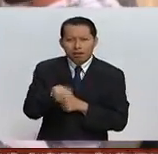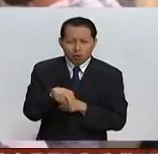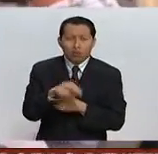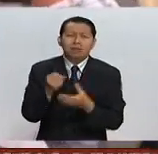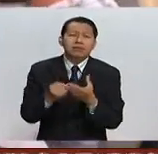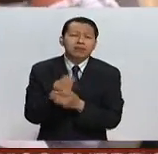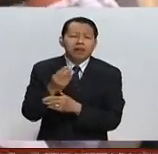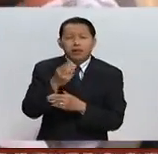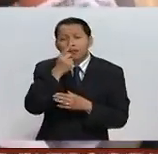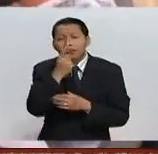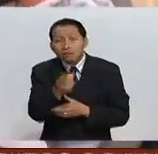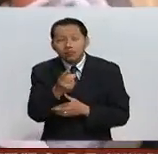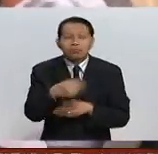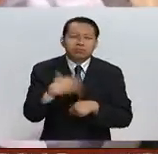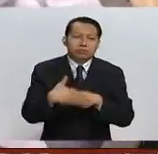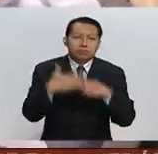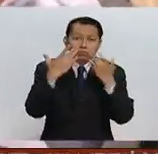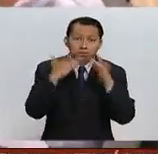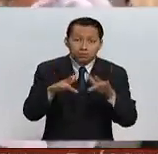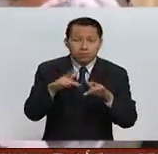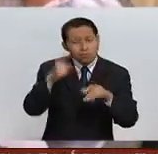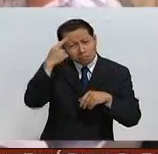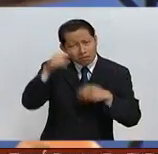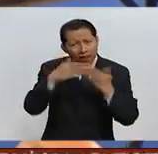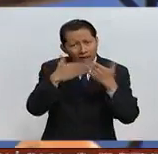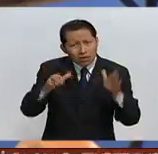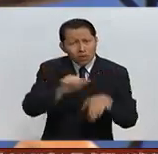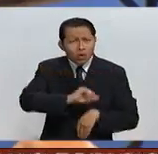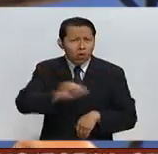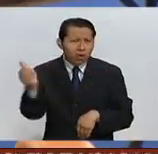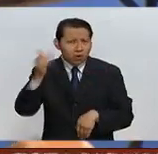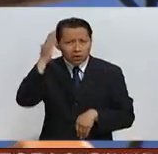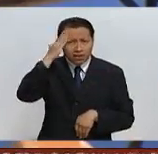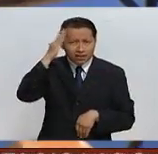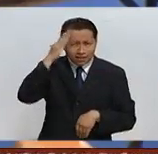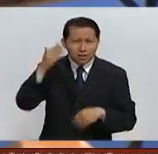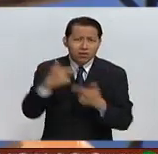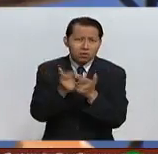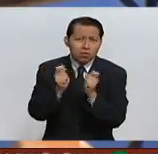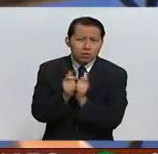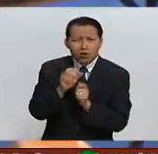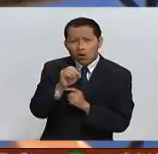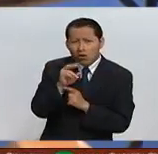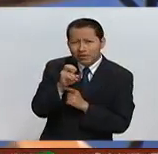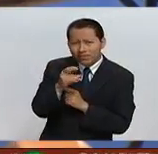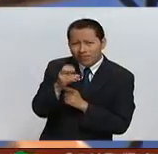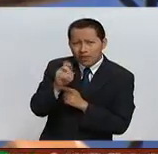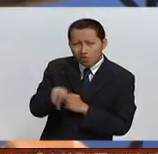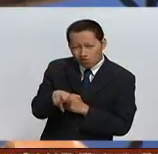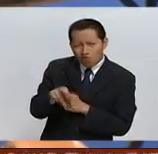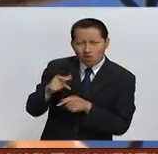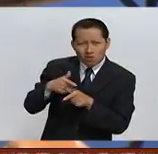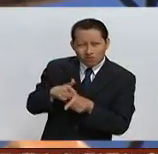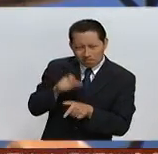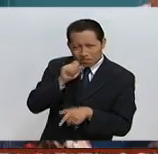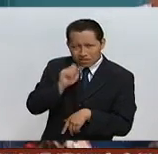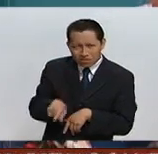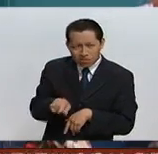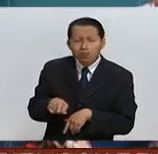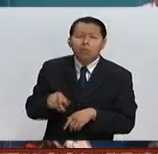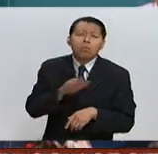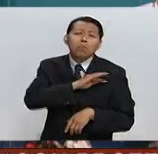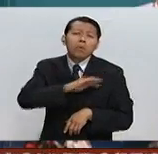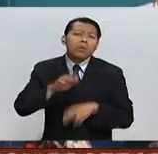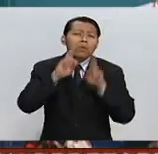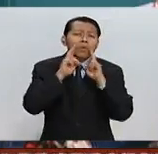renunciaba al cargo para dejarle la puerta abierta a otro líder del Partido Conservador que pueda llevar las negociaciones con la Unión